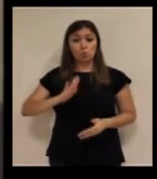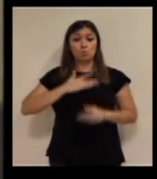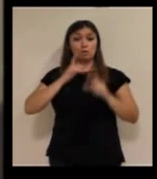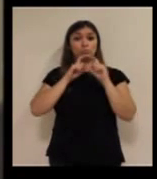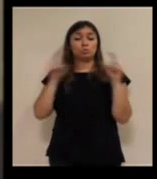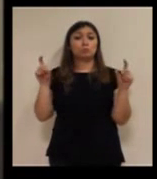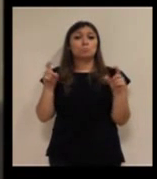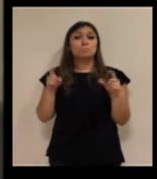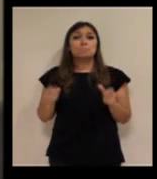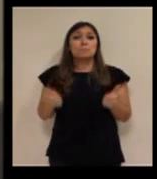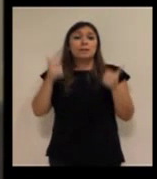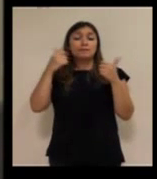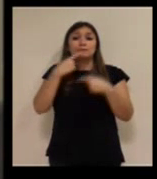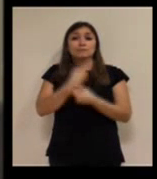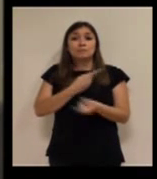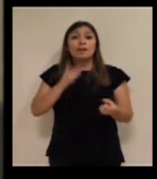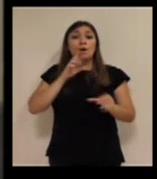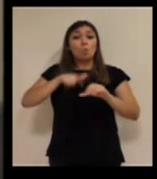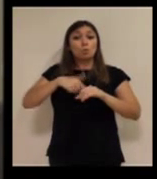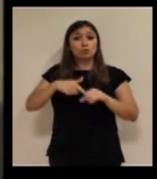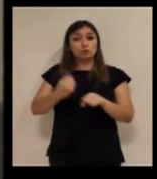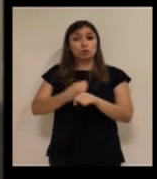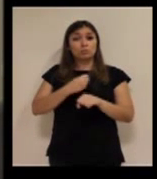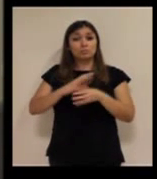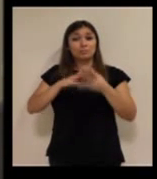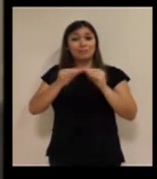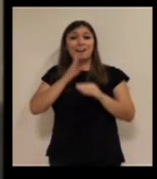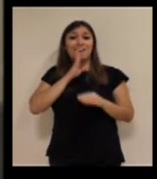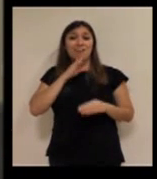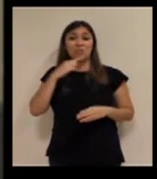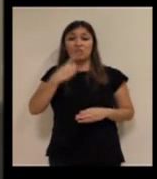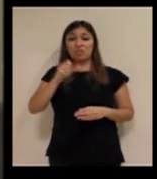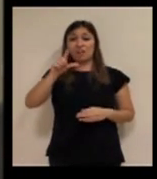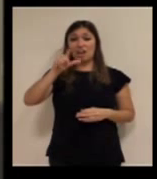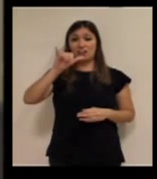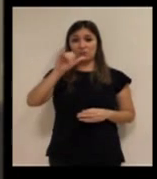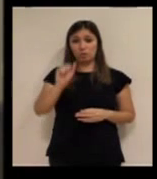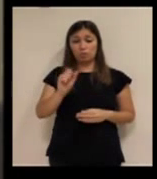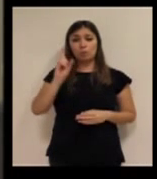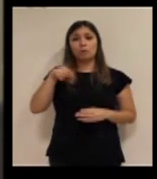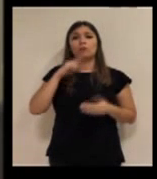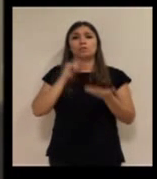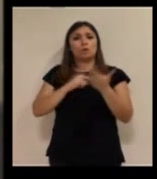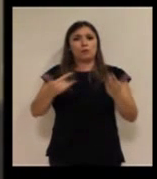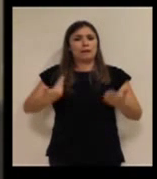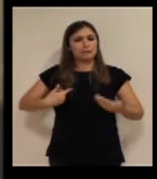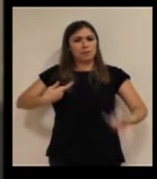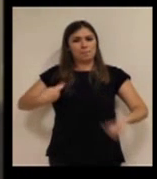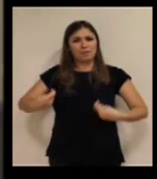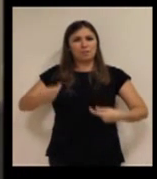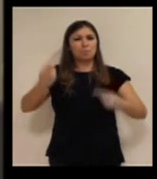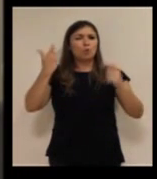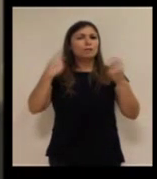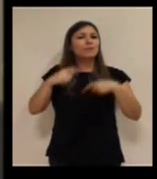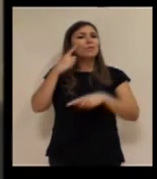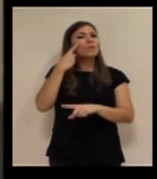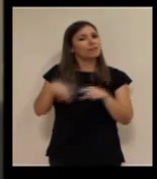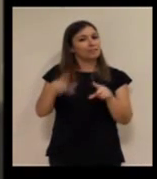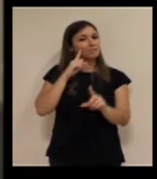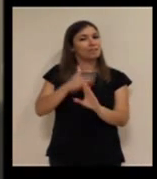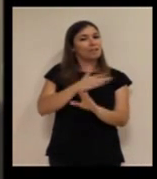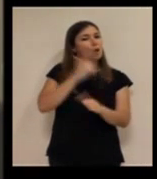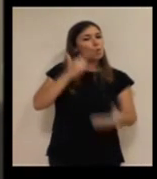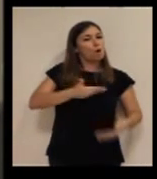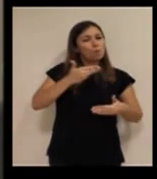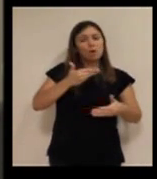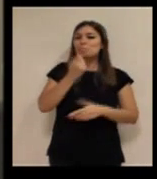pues añadir que, además de los puestos adaptados que comentaba Alicia, la tecnología que hemos puesto en el mercado, un poquito diferente a lo tradicional en